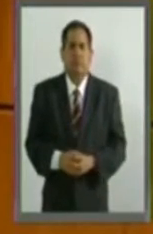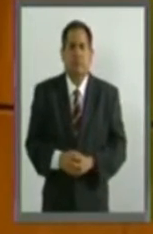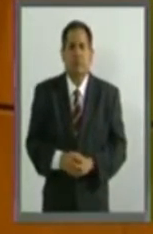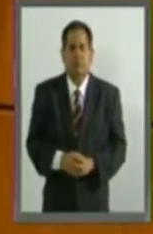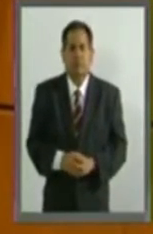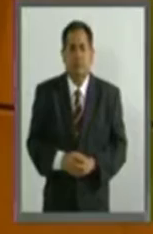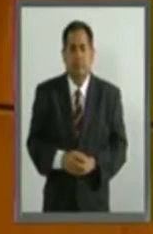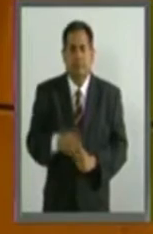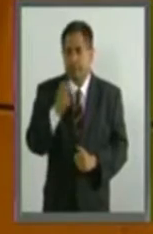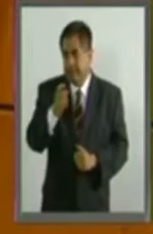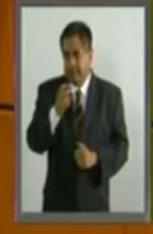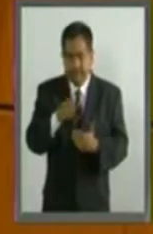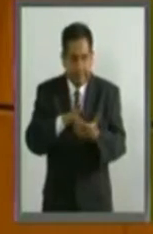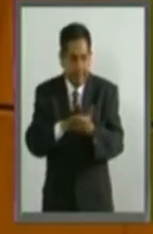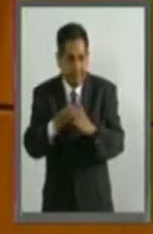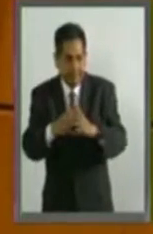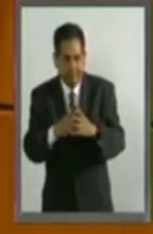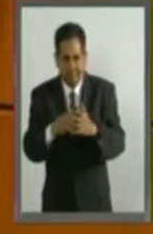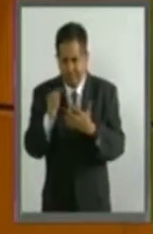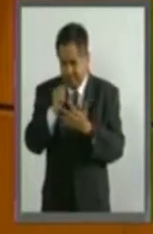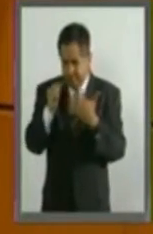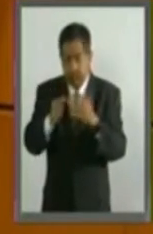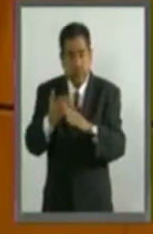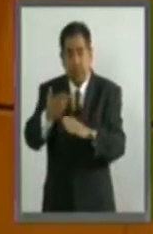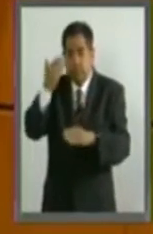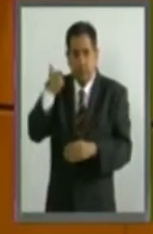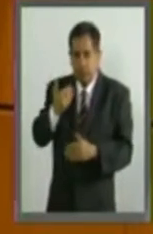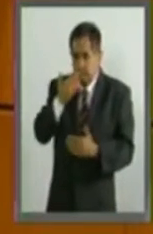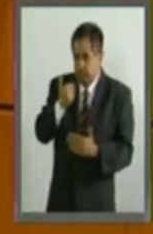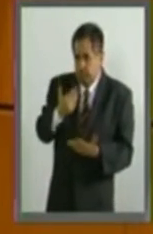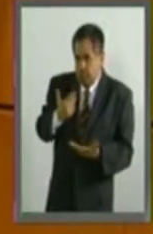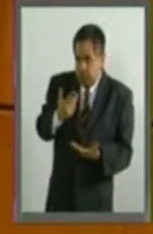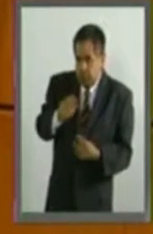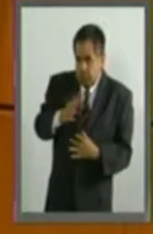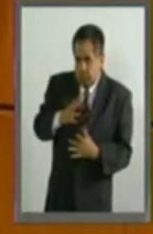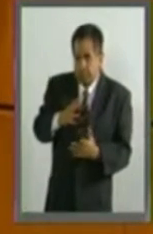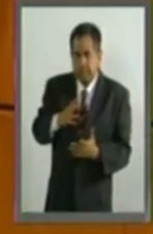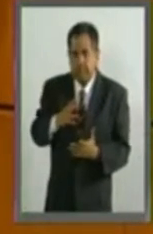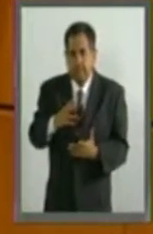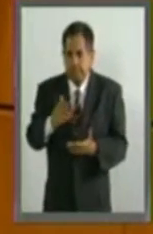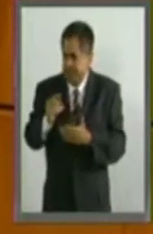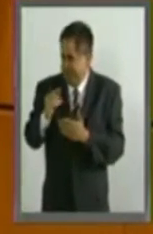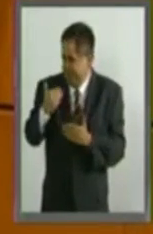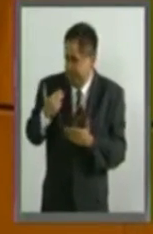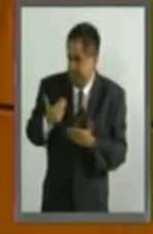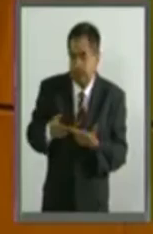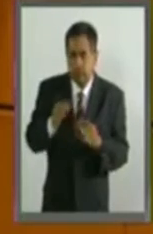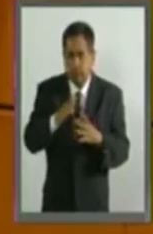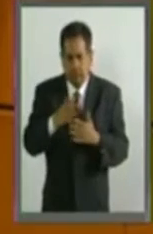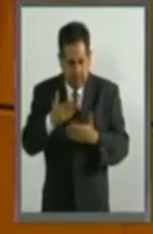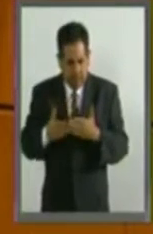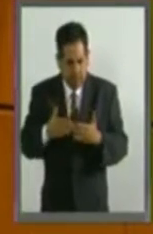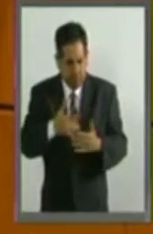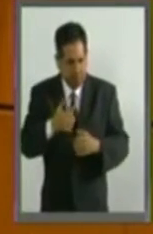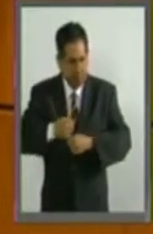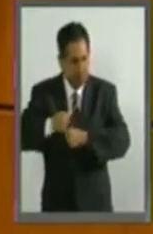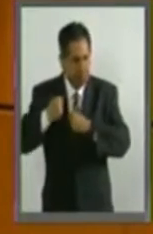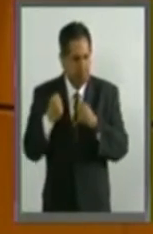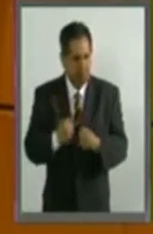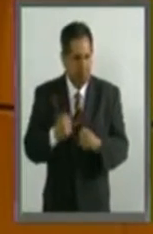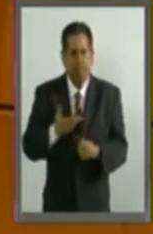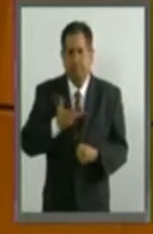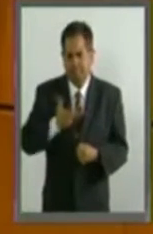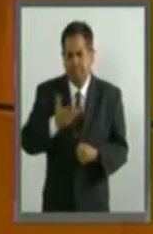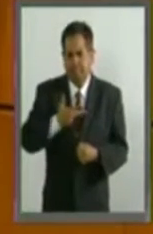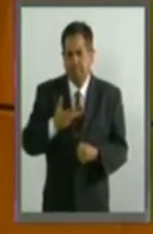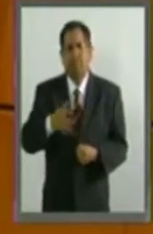Estas fortalezas no necesariamente las tuvimos en el pasado lejano y tampoco en el reciente, y creo que deben de ser parte